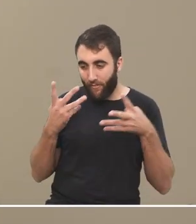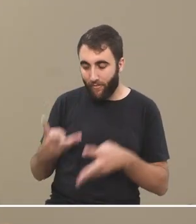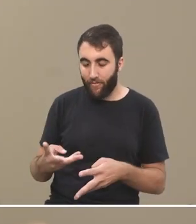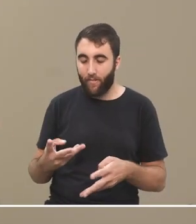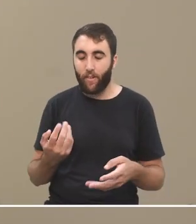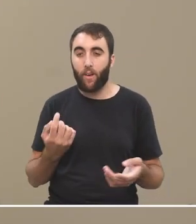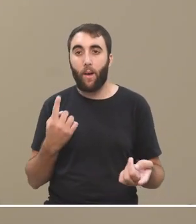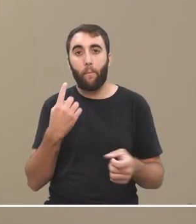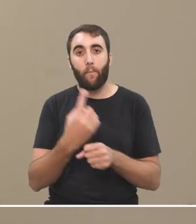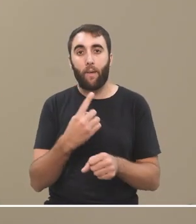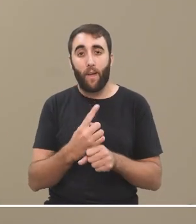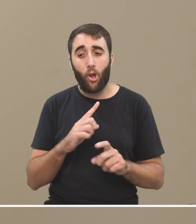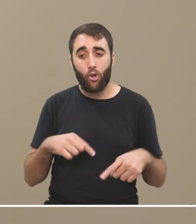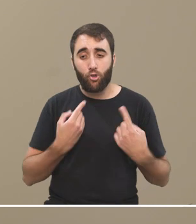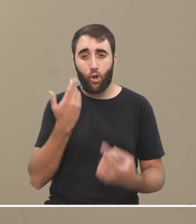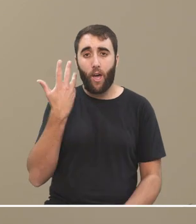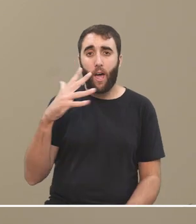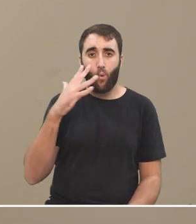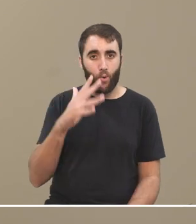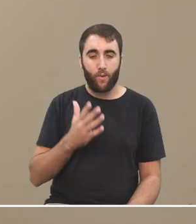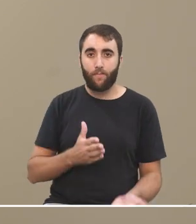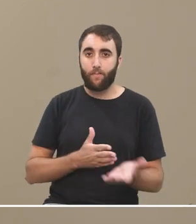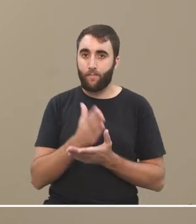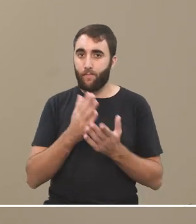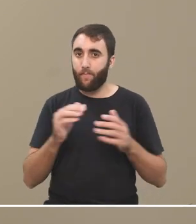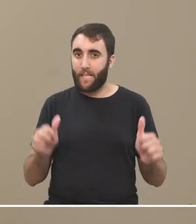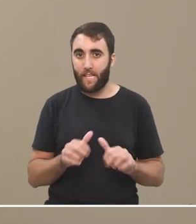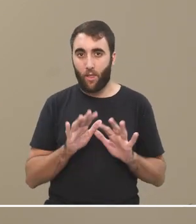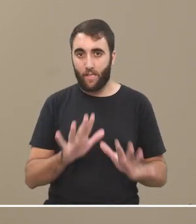creo que en primer lugar somos nosotros los adultos que estemos haciendo eso